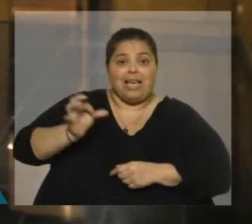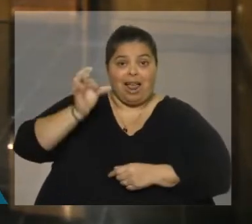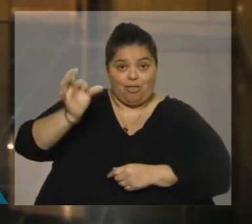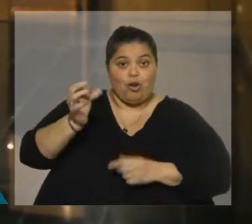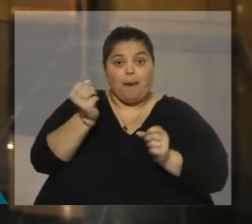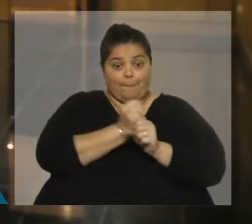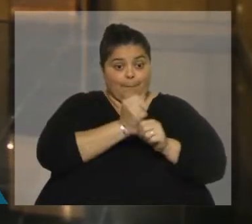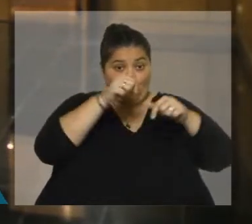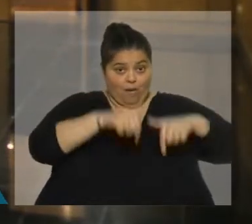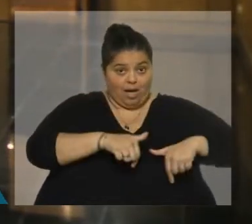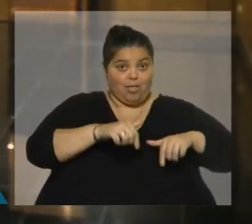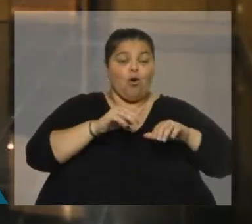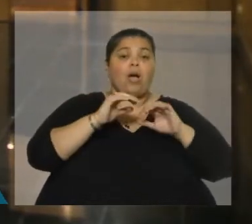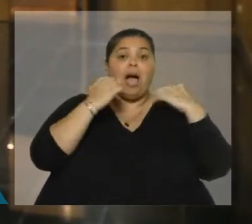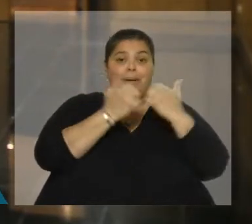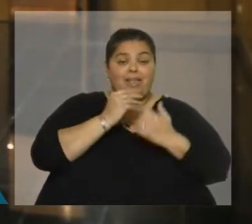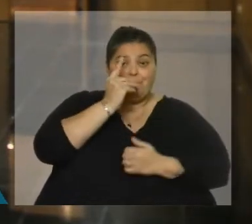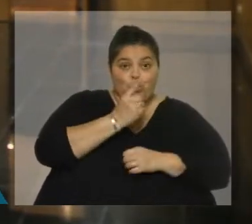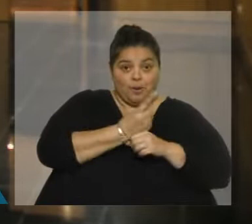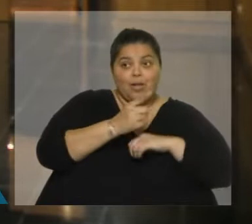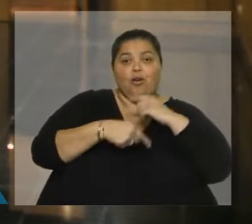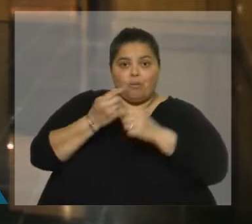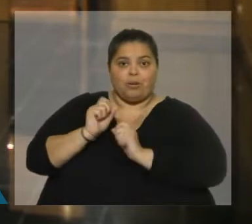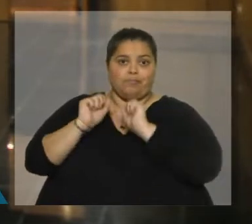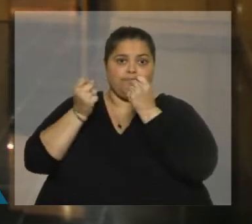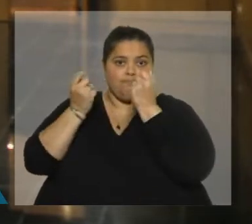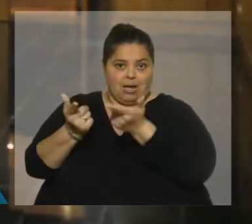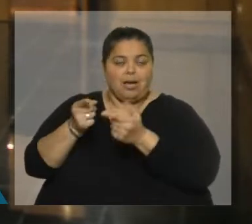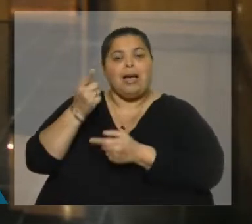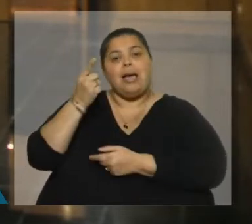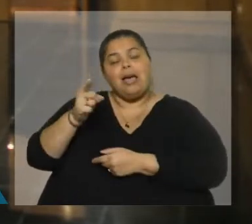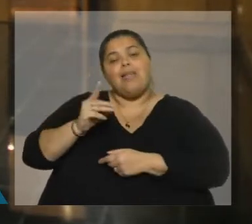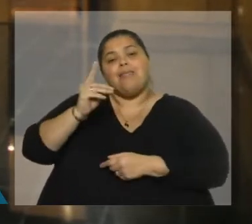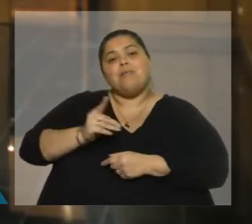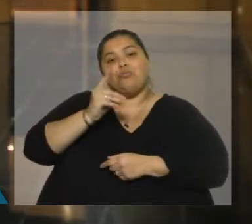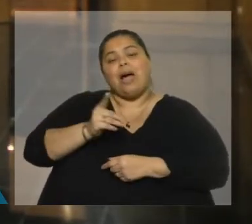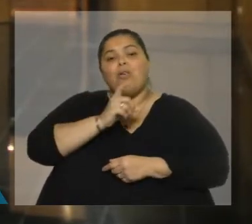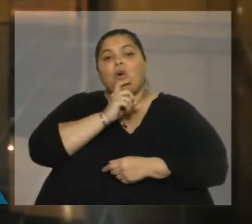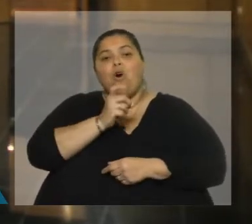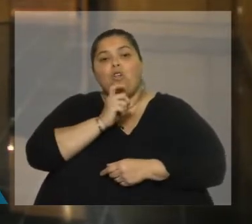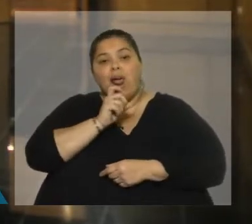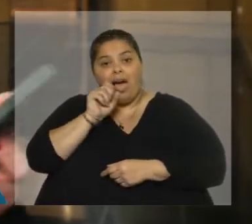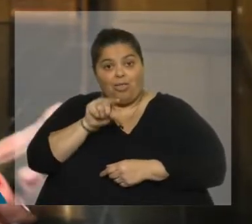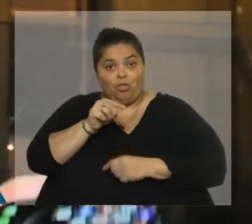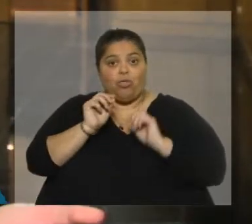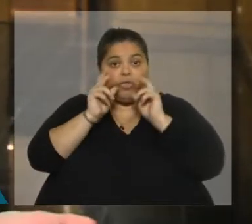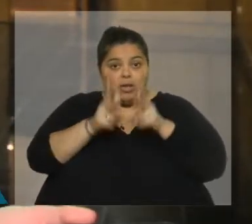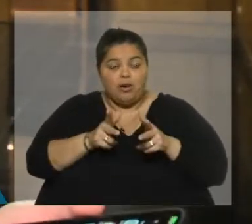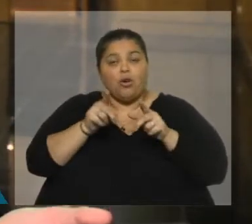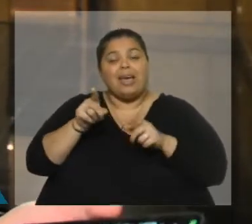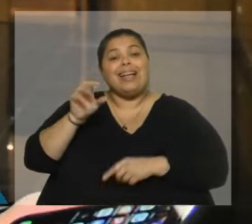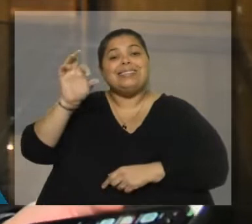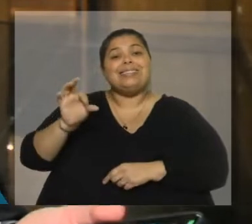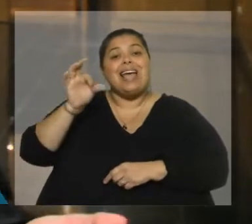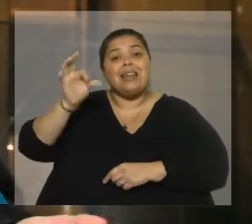sea aprobado aquí en la Cámara de Diputados. El diputado Jorge Alvear del Partido Colorado dijo que el Senado